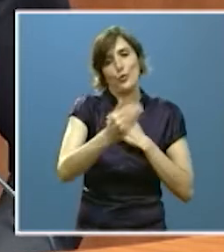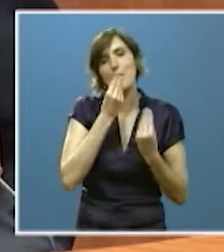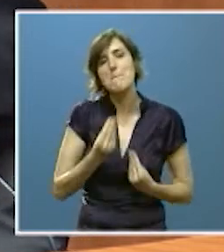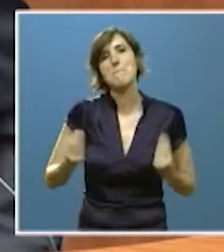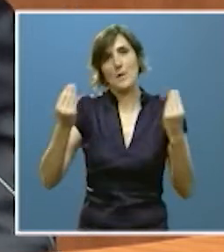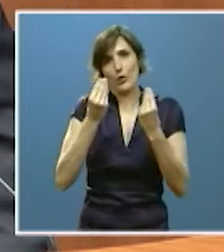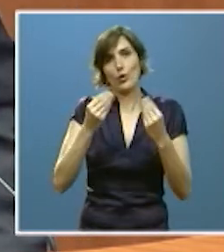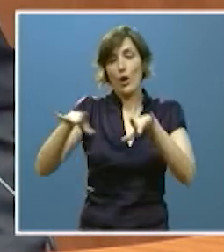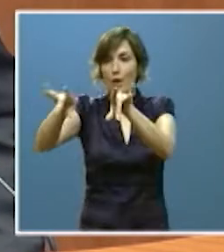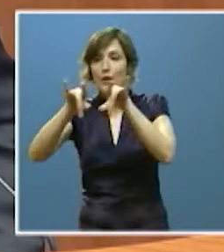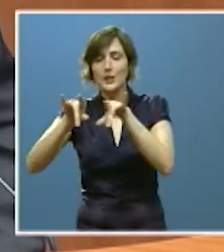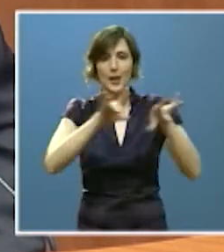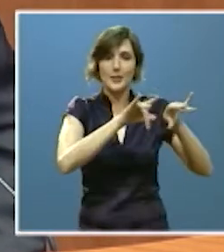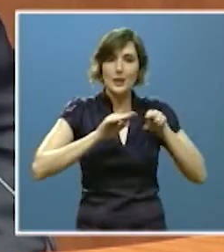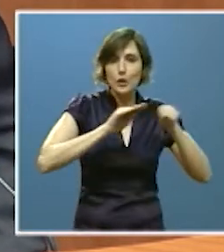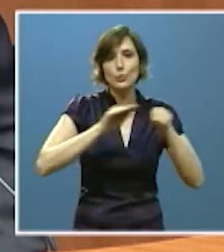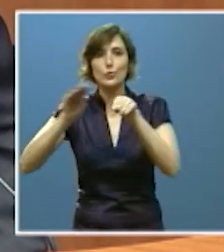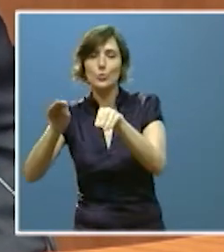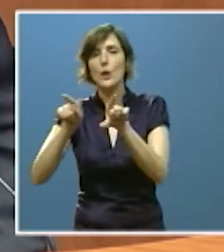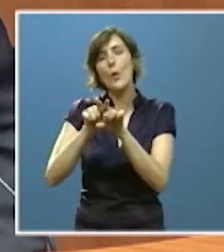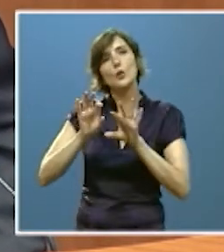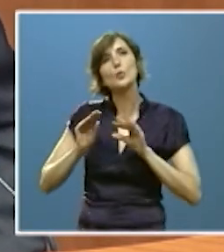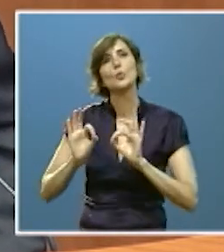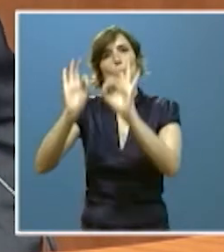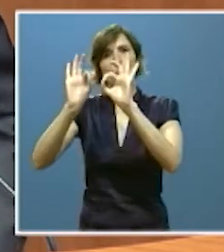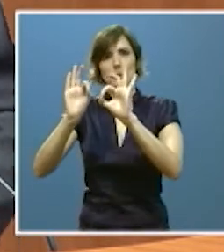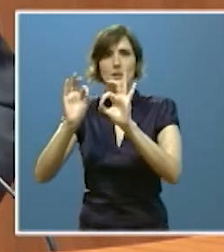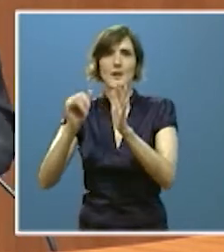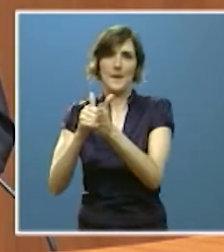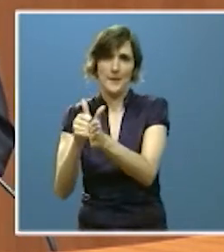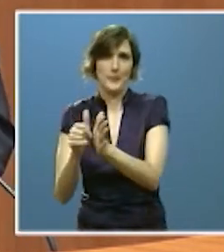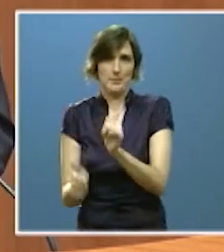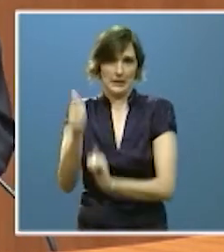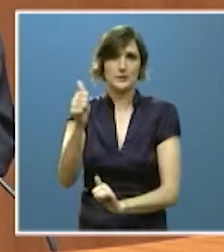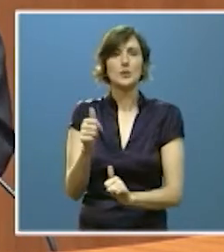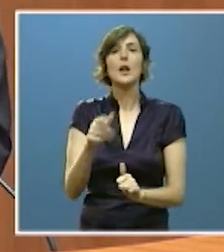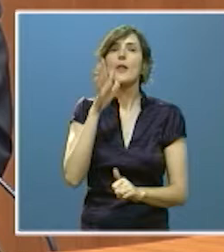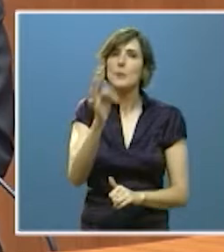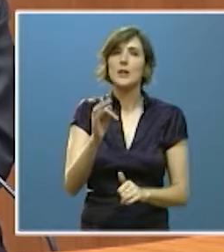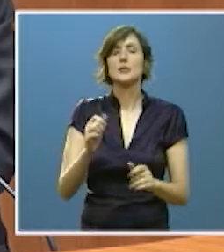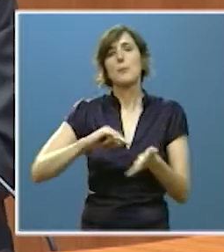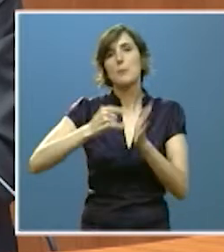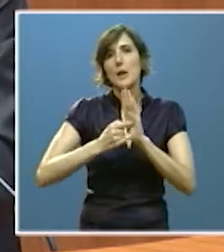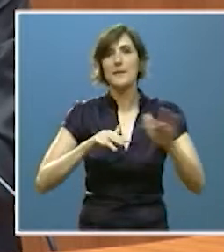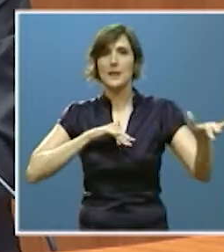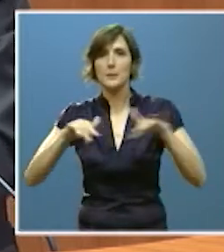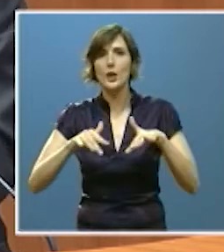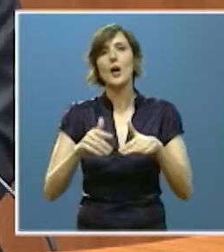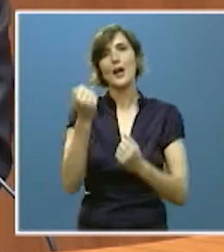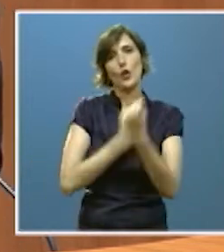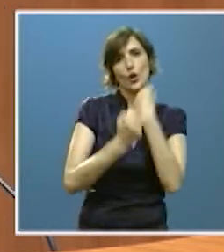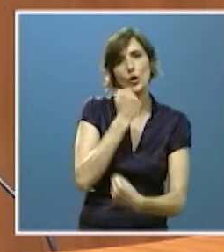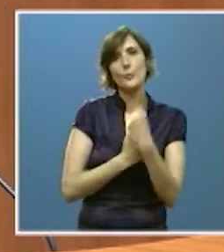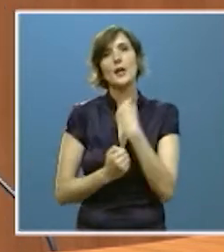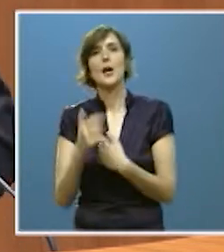con necesidades industriales específicas. Además, el Plan de Dinamización Económica y Demográfica